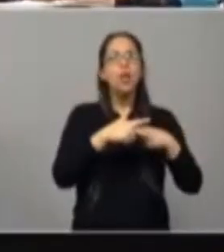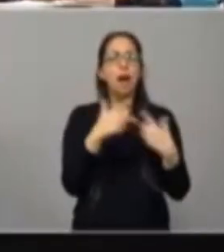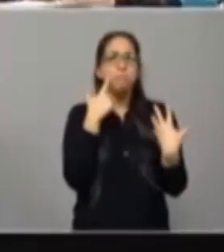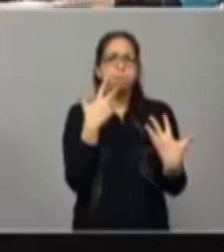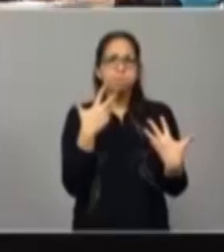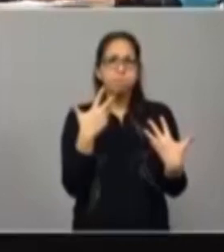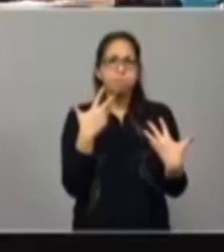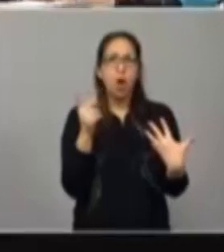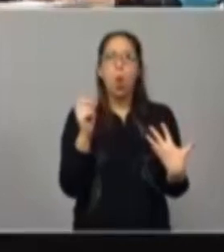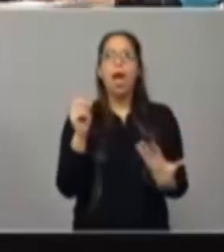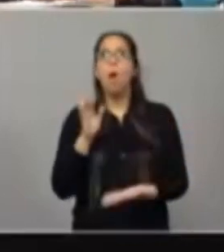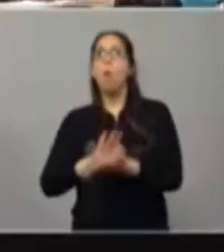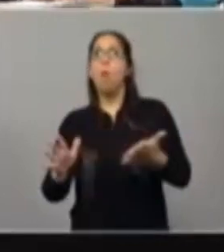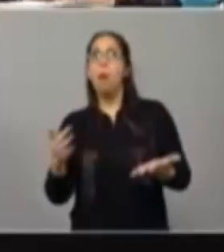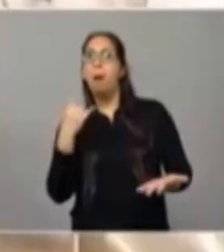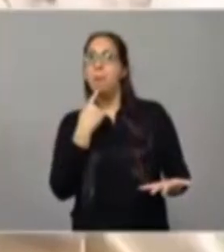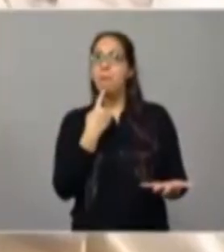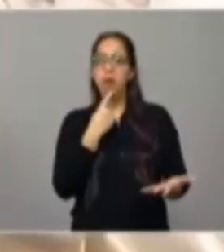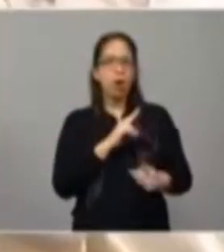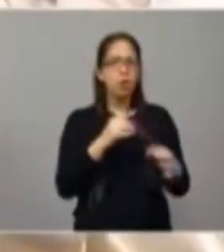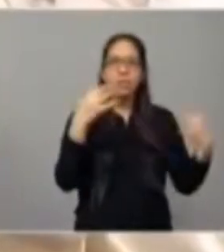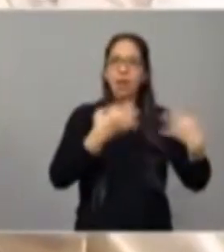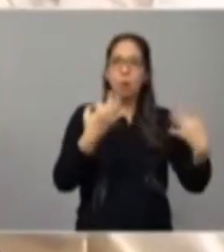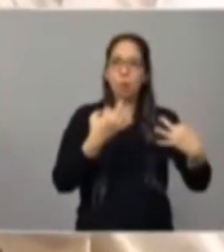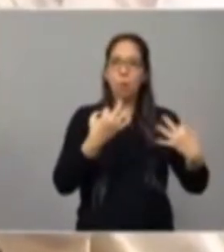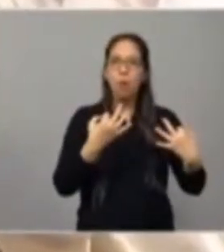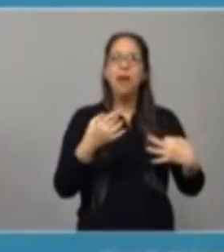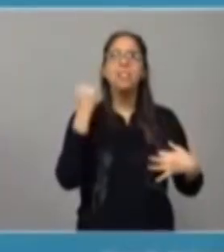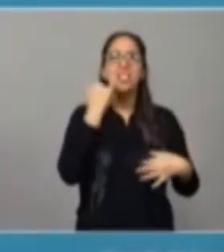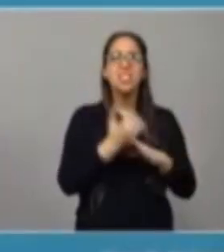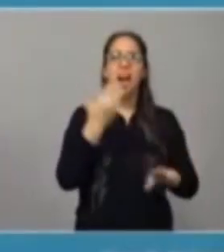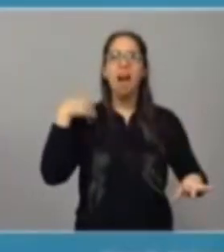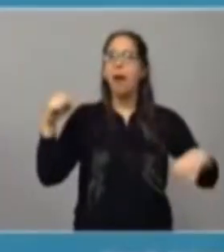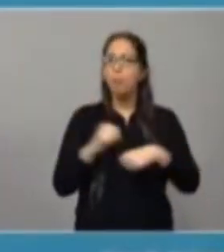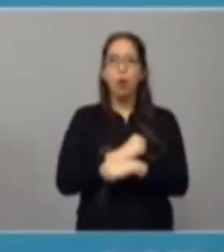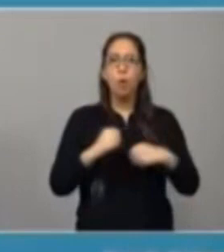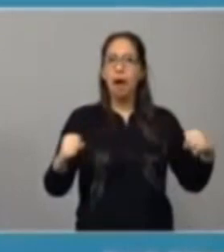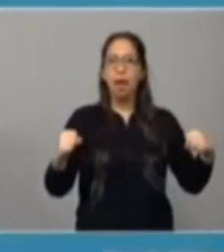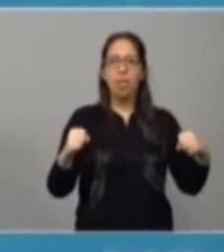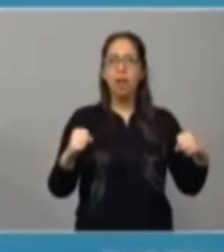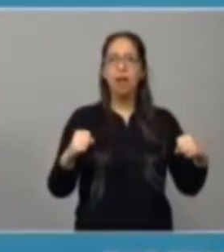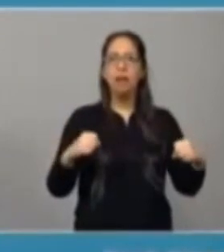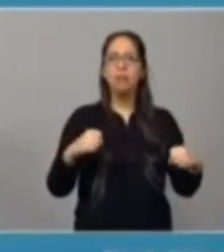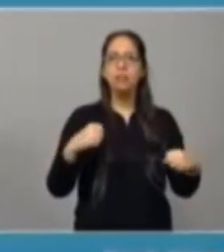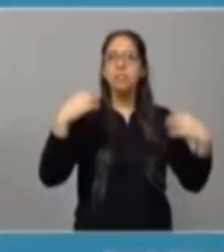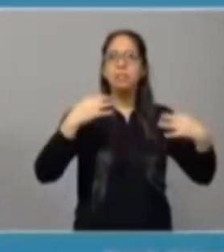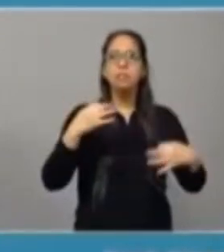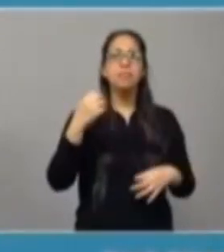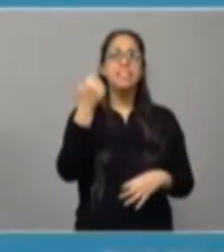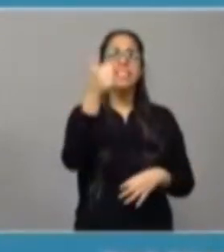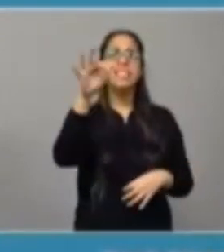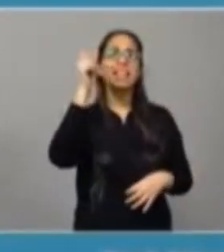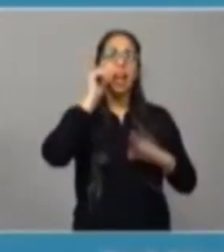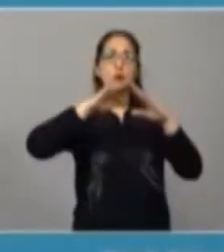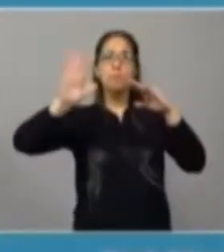y muy segura, que está aprobada y se utiliza de manera muy segura, hasta menores de 60